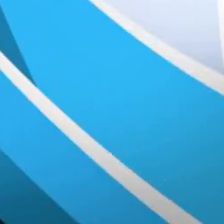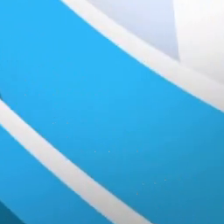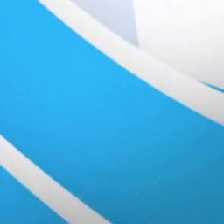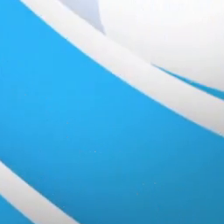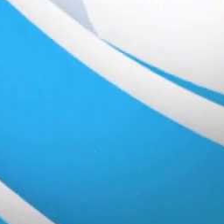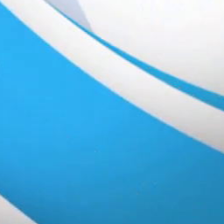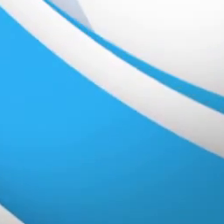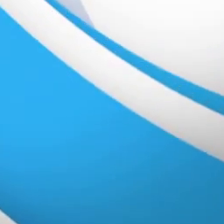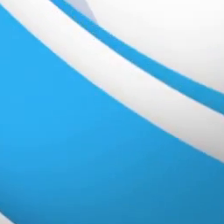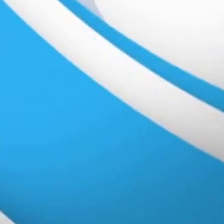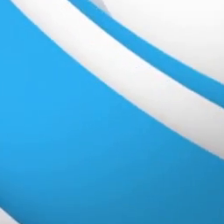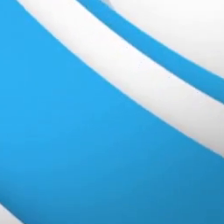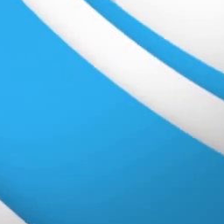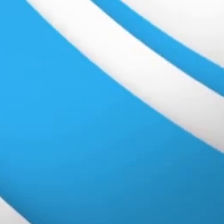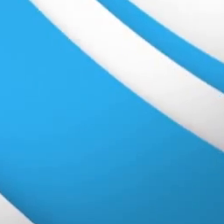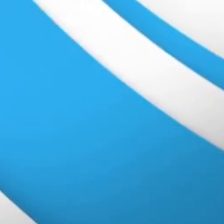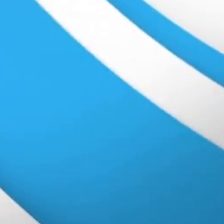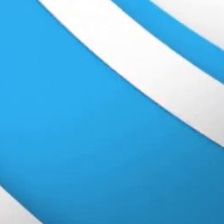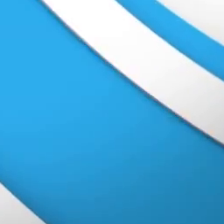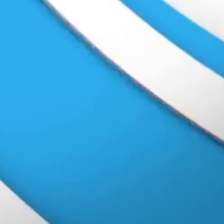Estás buscando un viejo camisón.